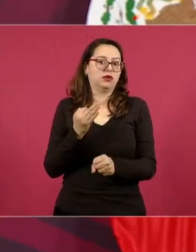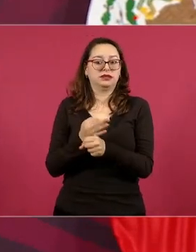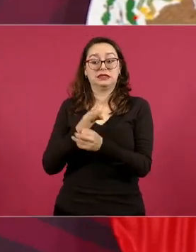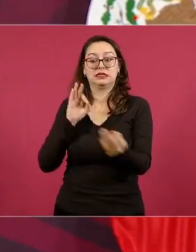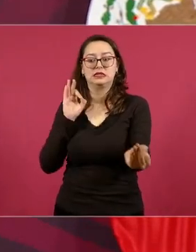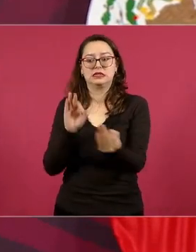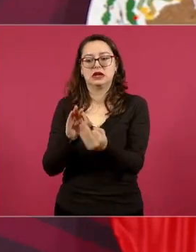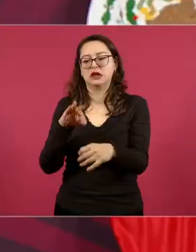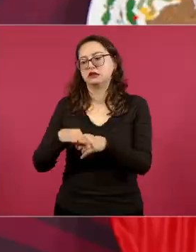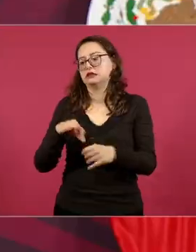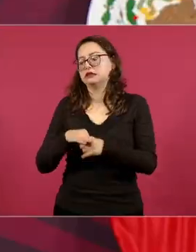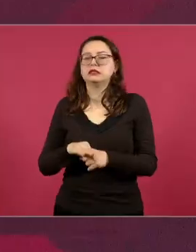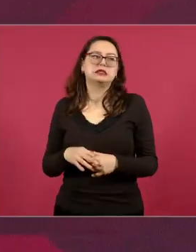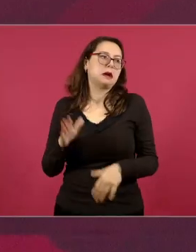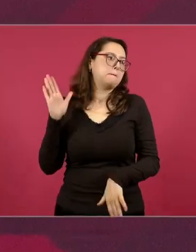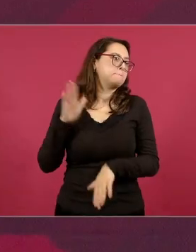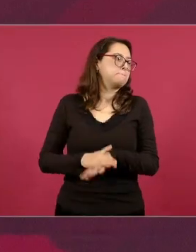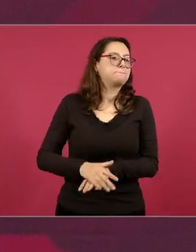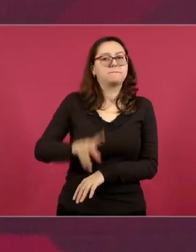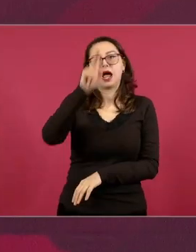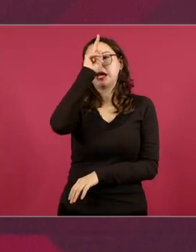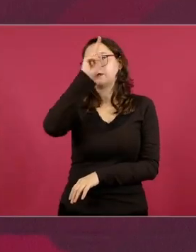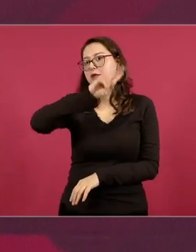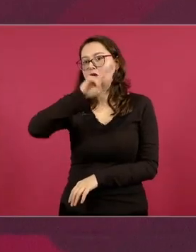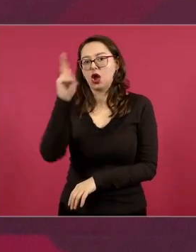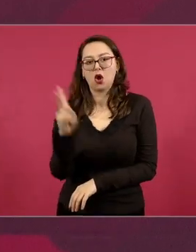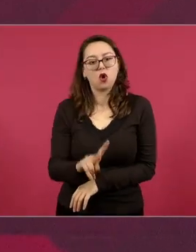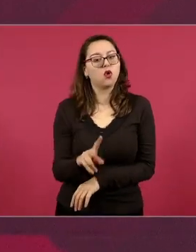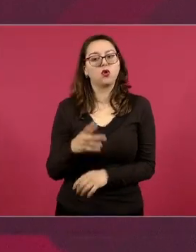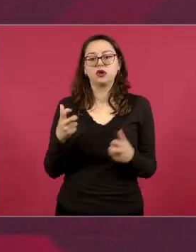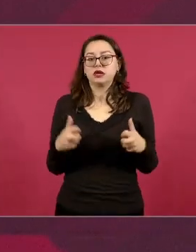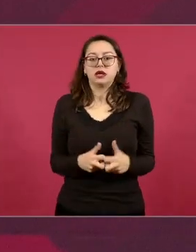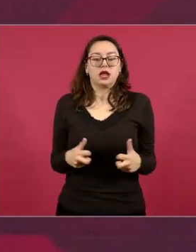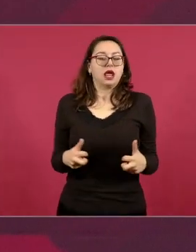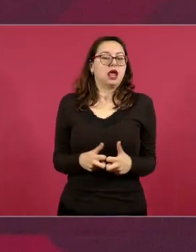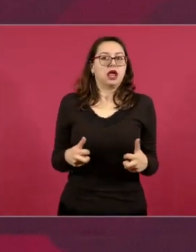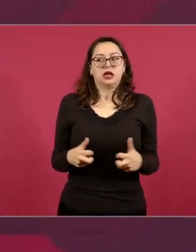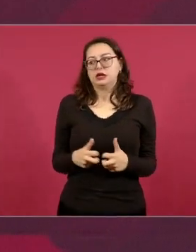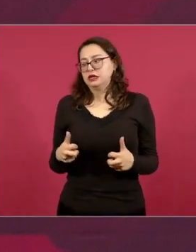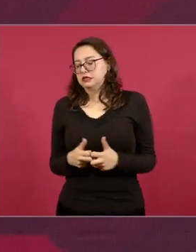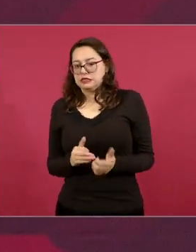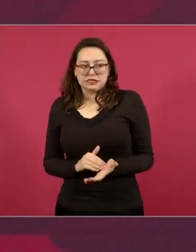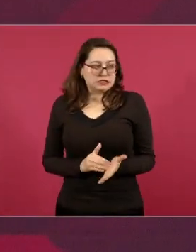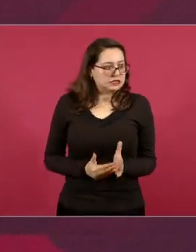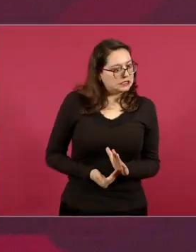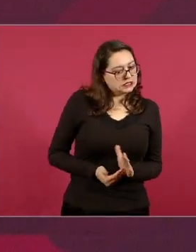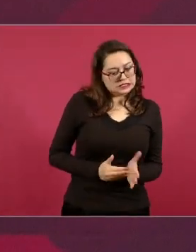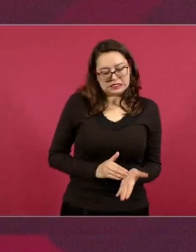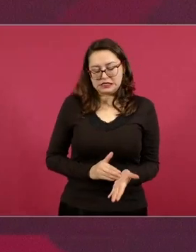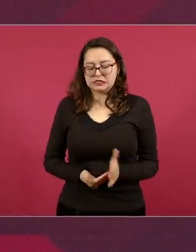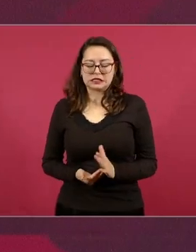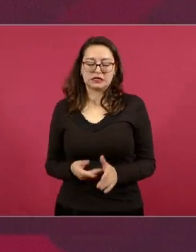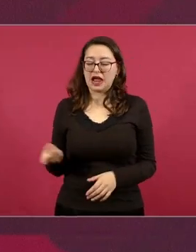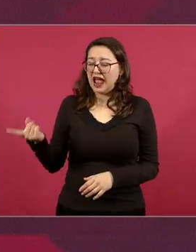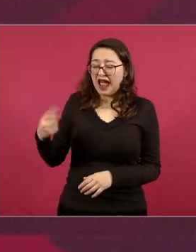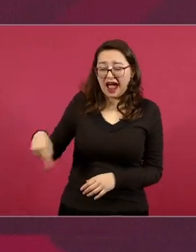pero no sólo es ahora siempre